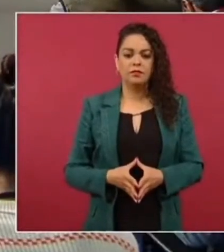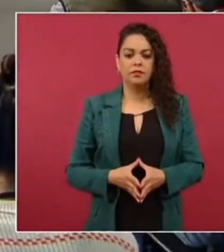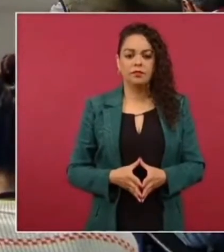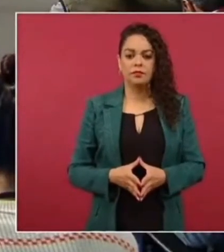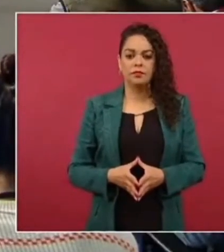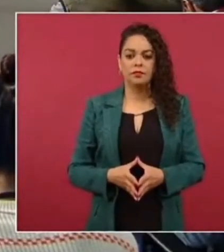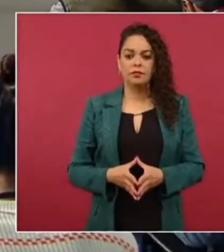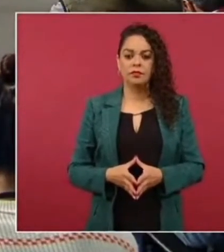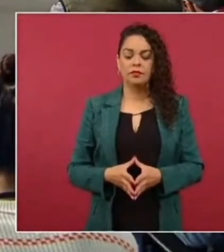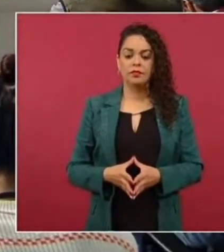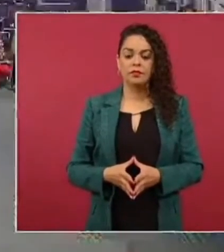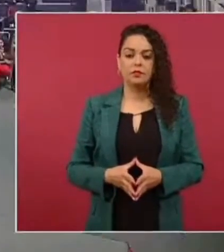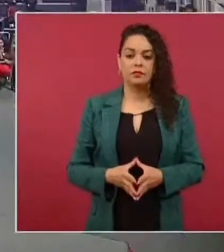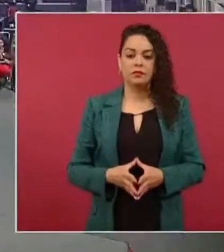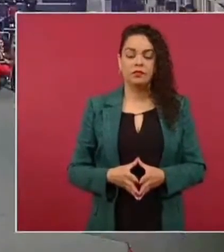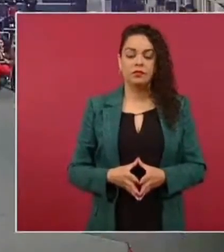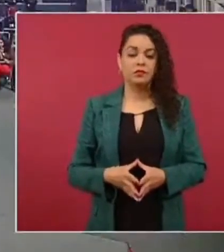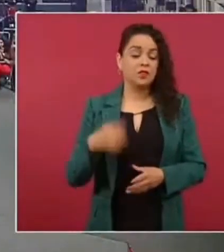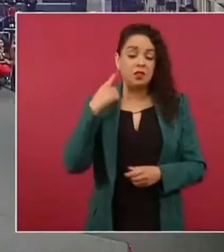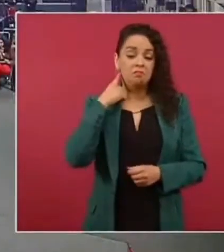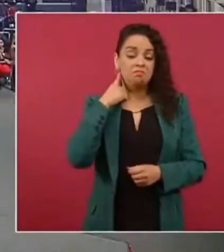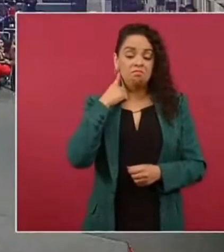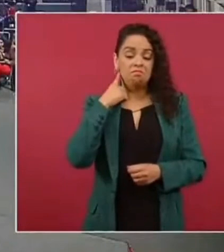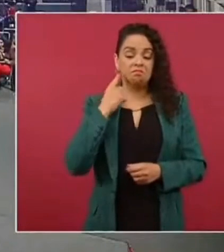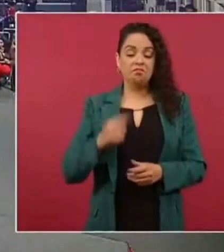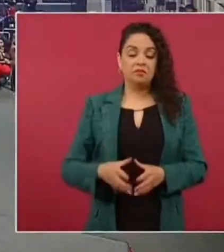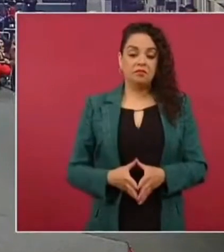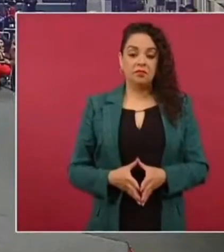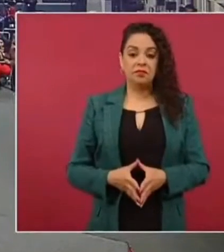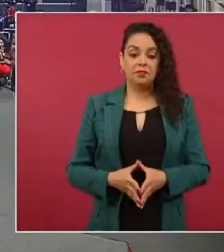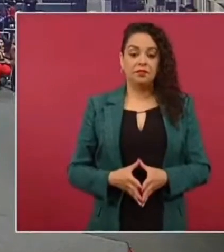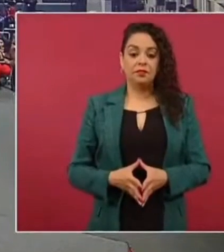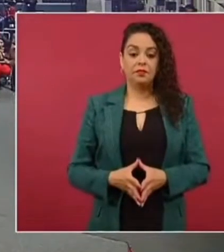porque este